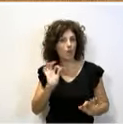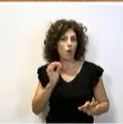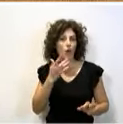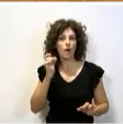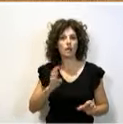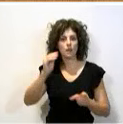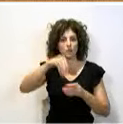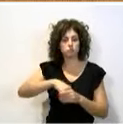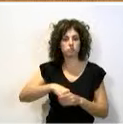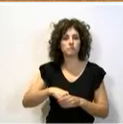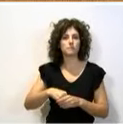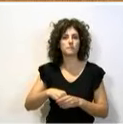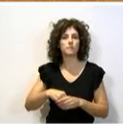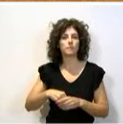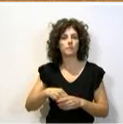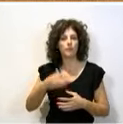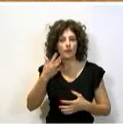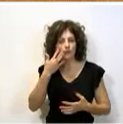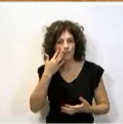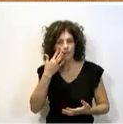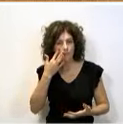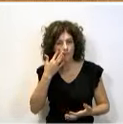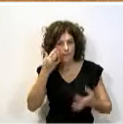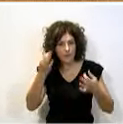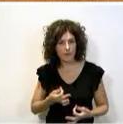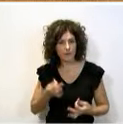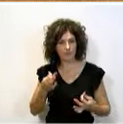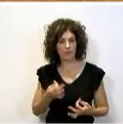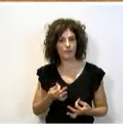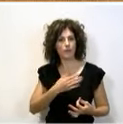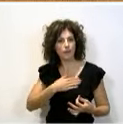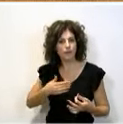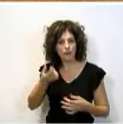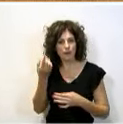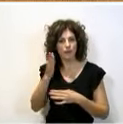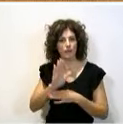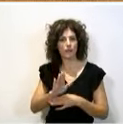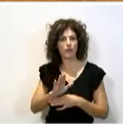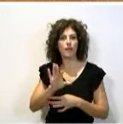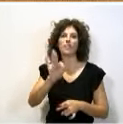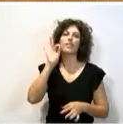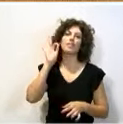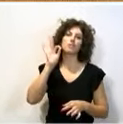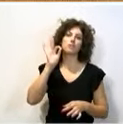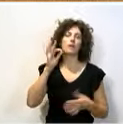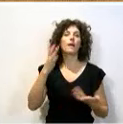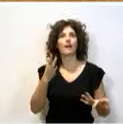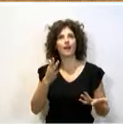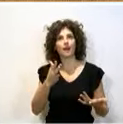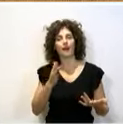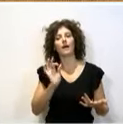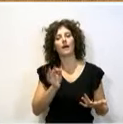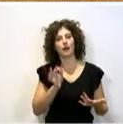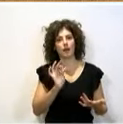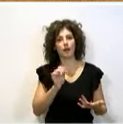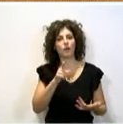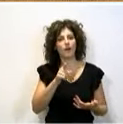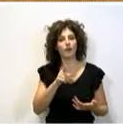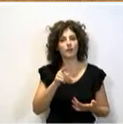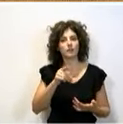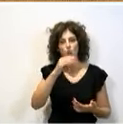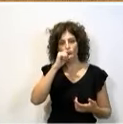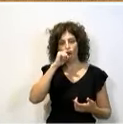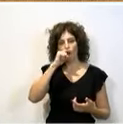pertenecer? ¿De verdad? ¿Que ustedes van a plantear que la decisión la tienen que tomar? bueno, claro, esto recuerda a sus leyes franquistas que